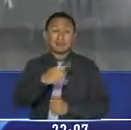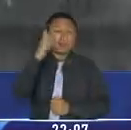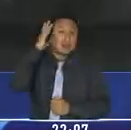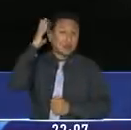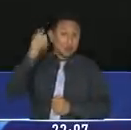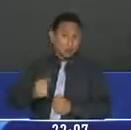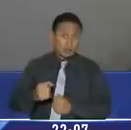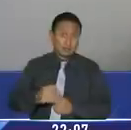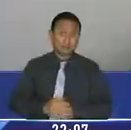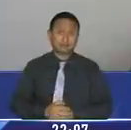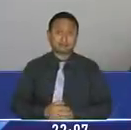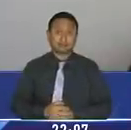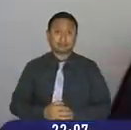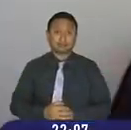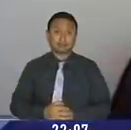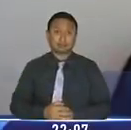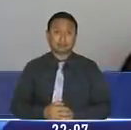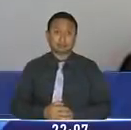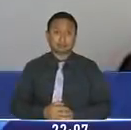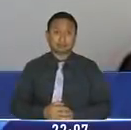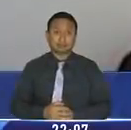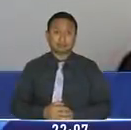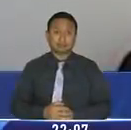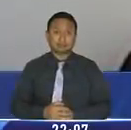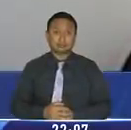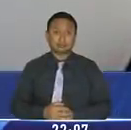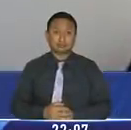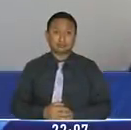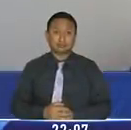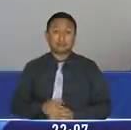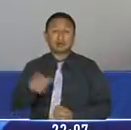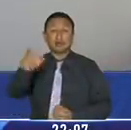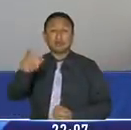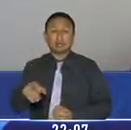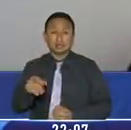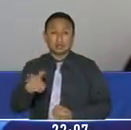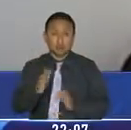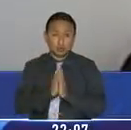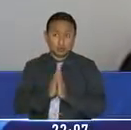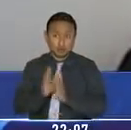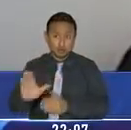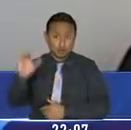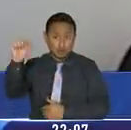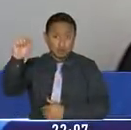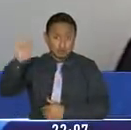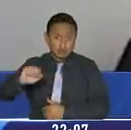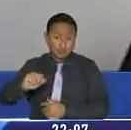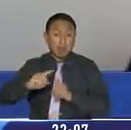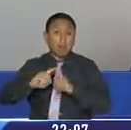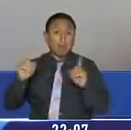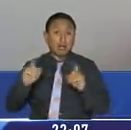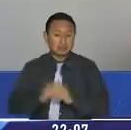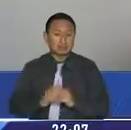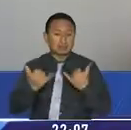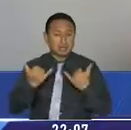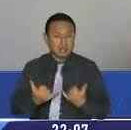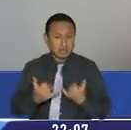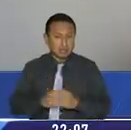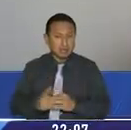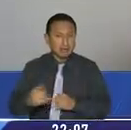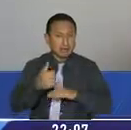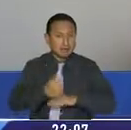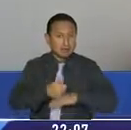del Turi. Independientemente de la petición del privado de libertad, que tiene derecho, pero como digo, se tiene que jugar aquí el papel